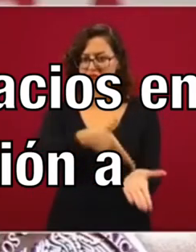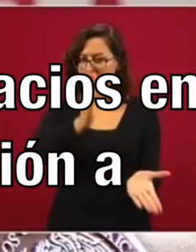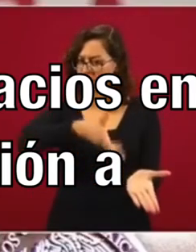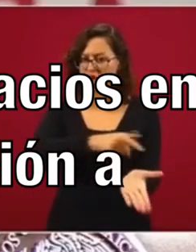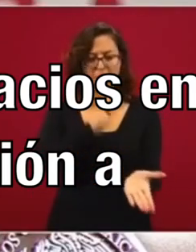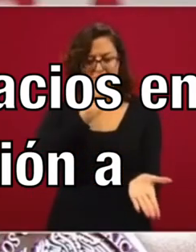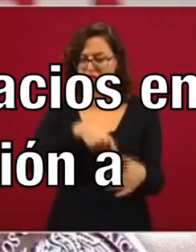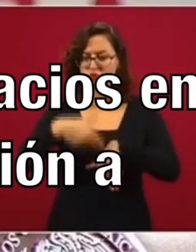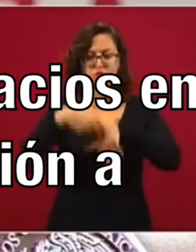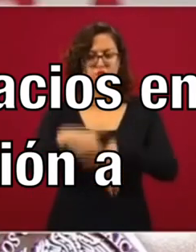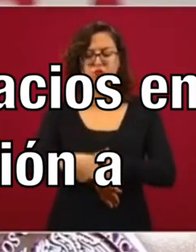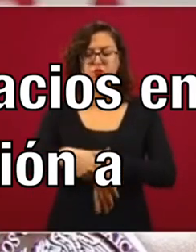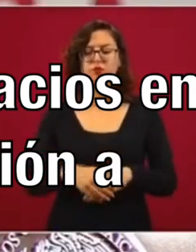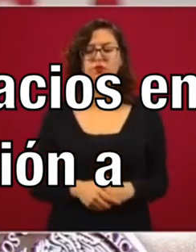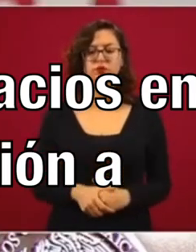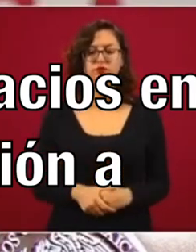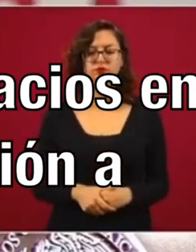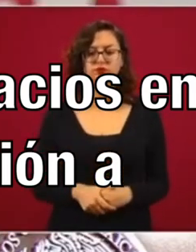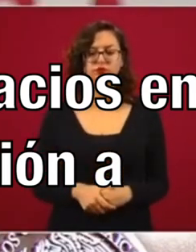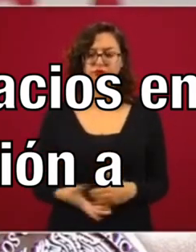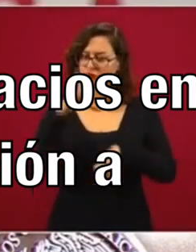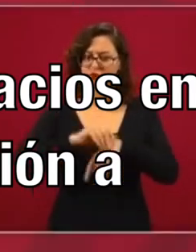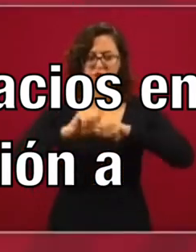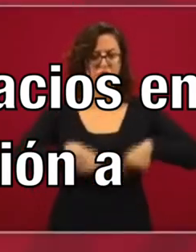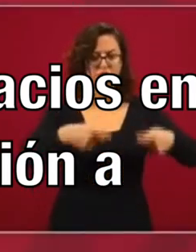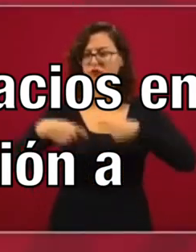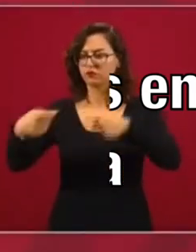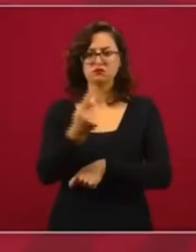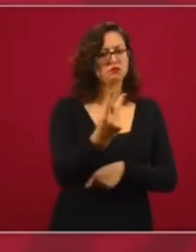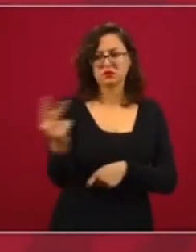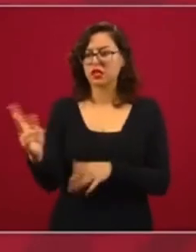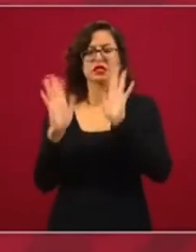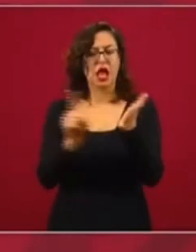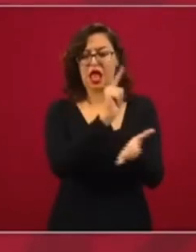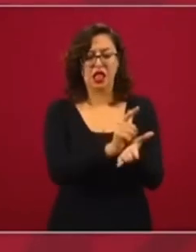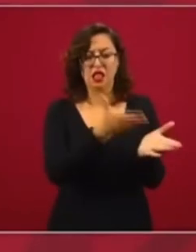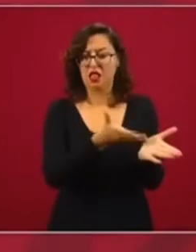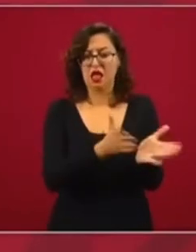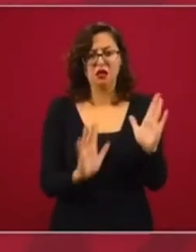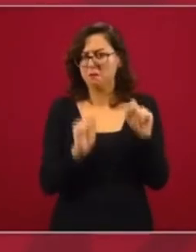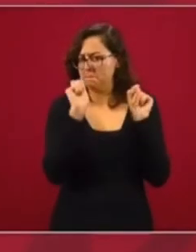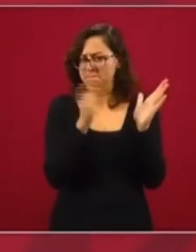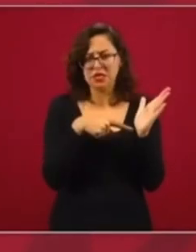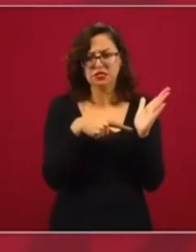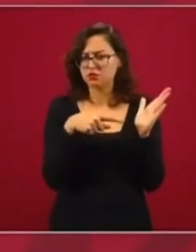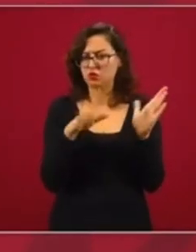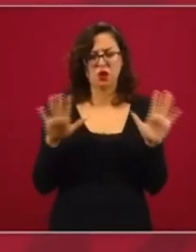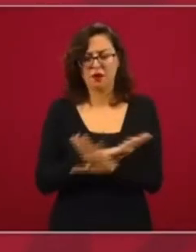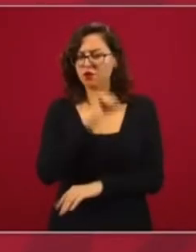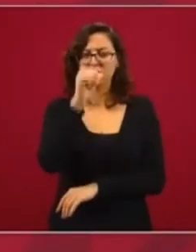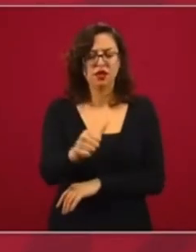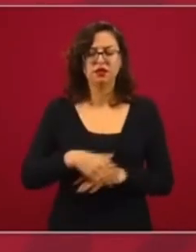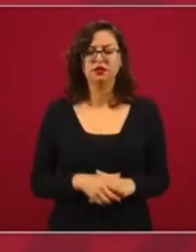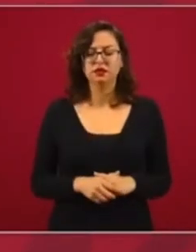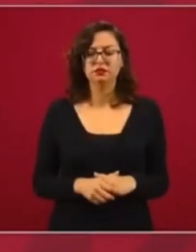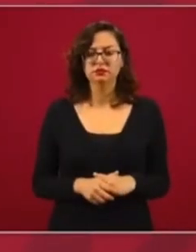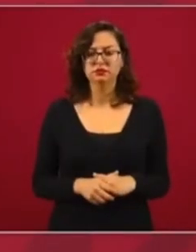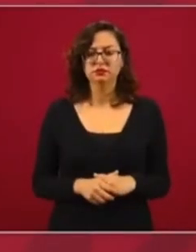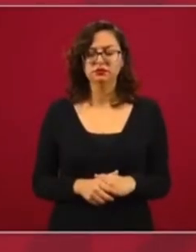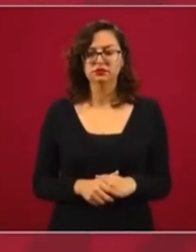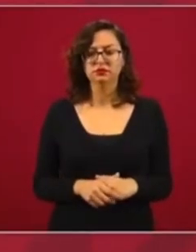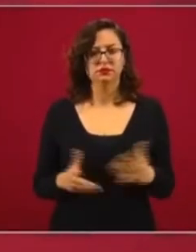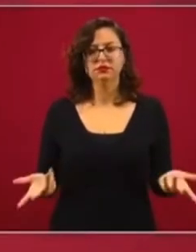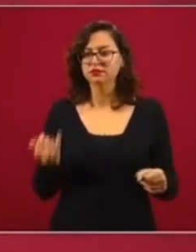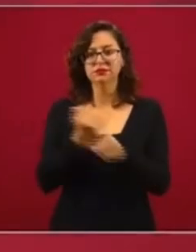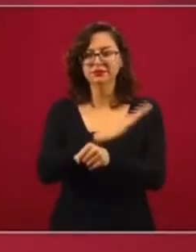está ya otorgado en concesiones a las empresas, eso se mantiene inalterable, no